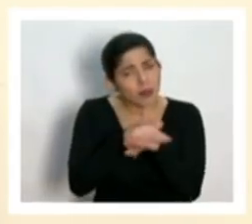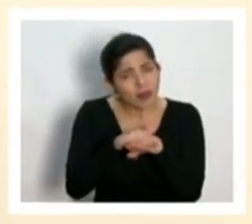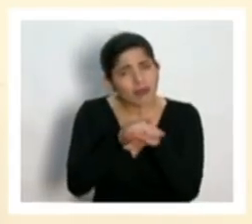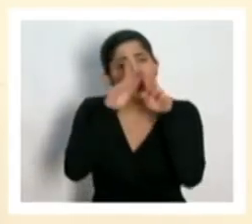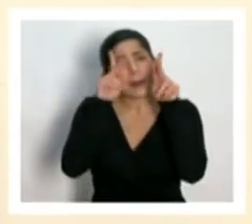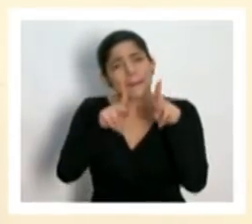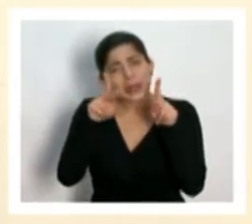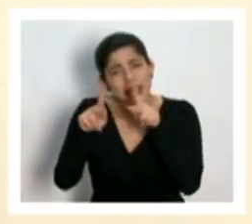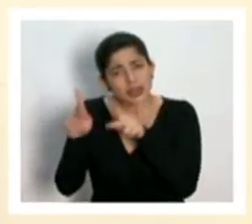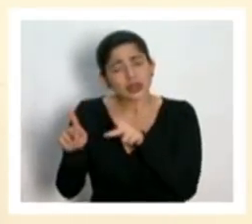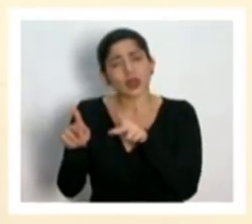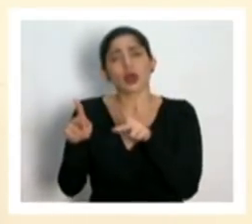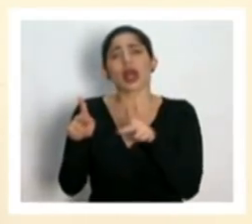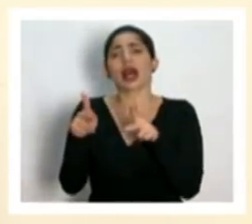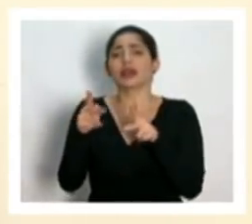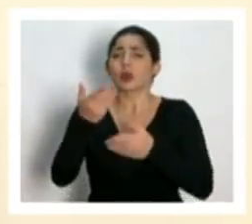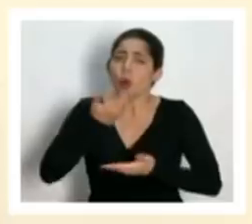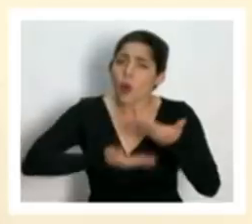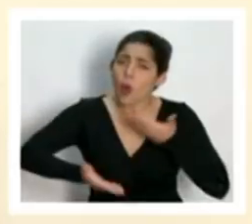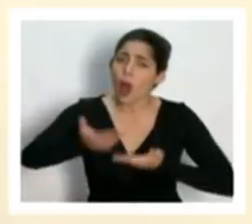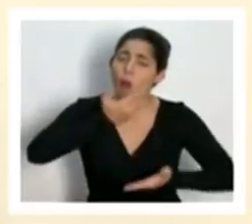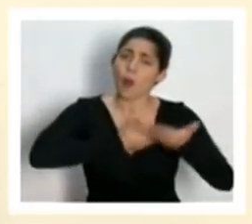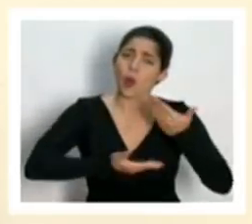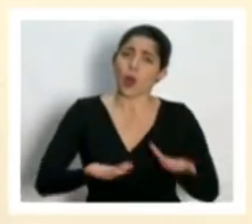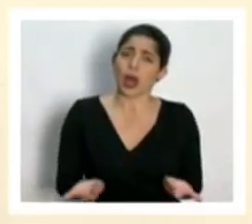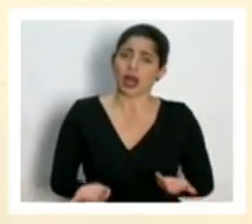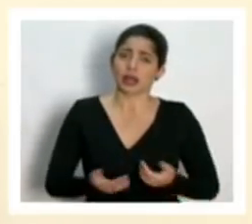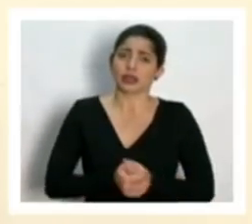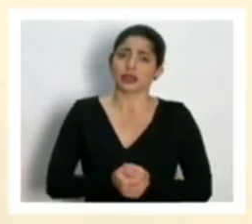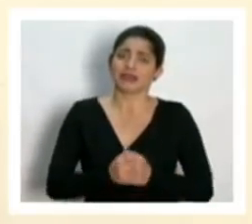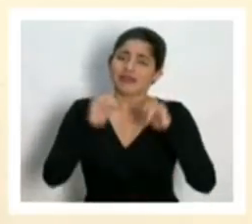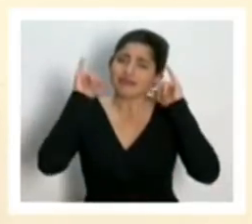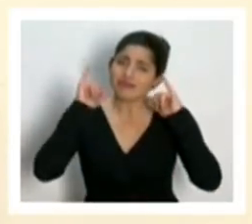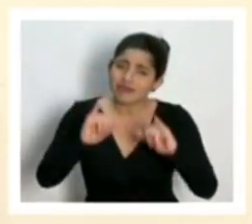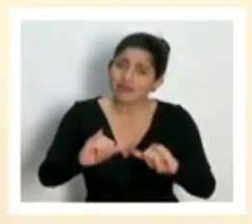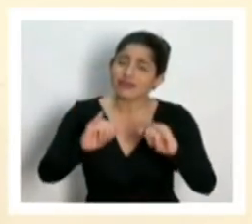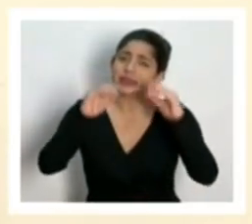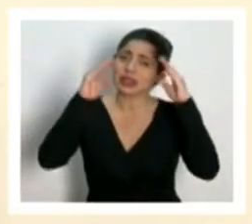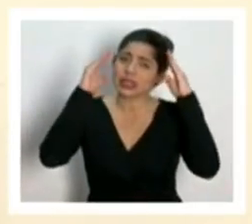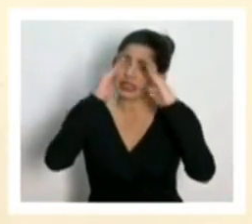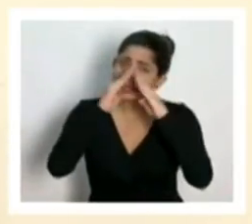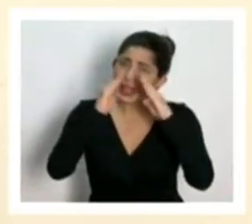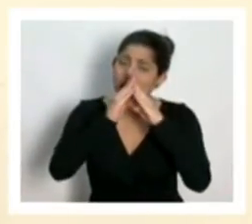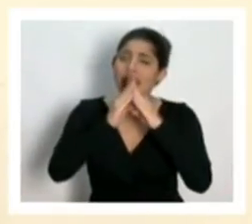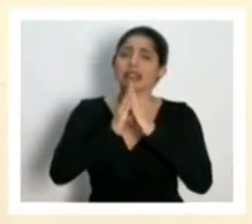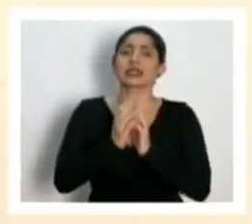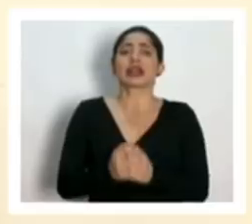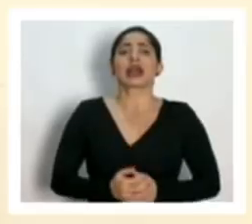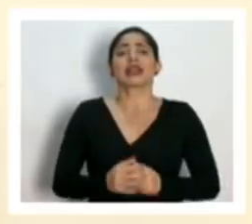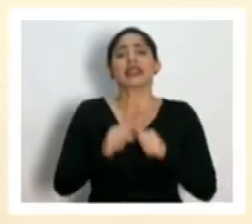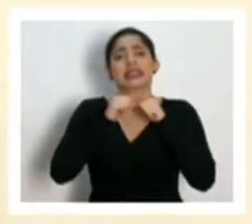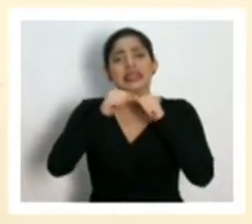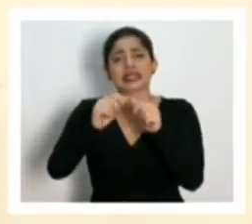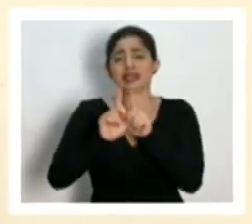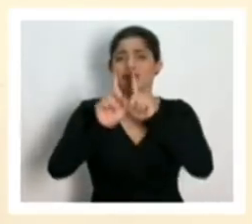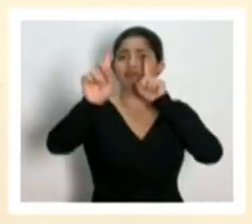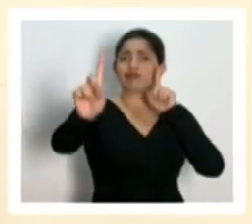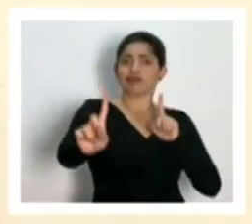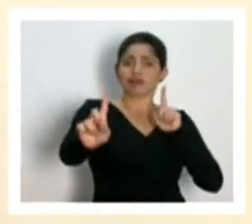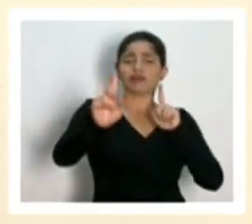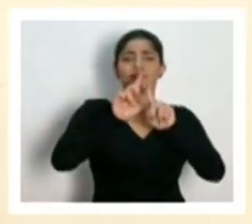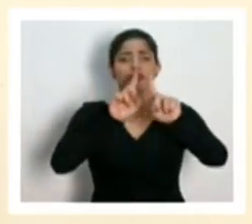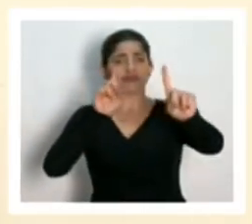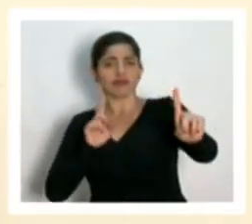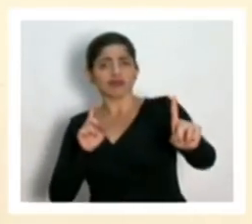que colaboremos que permanezcamos en los hogares que mantengamos el distanciamiento social